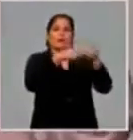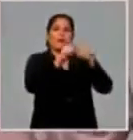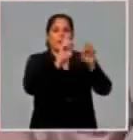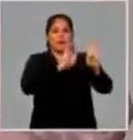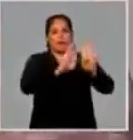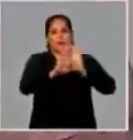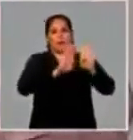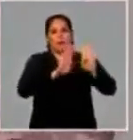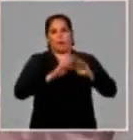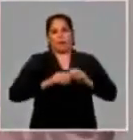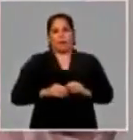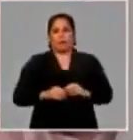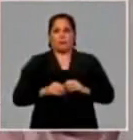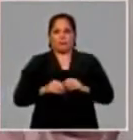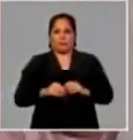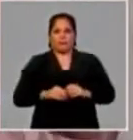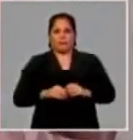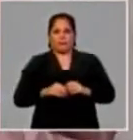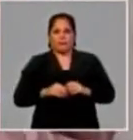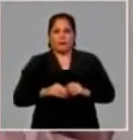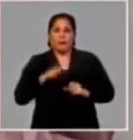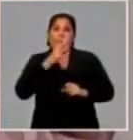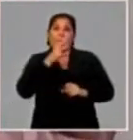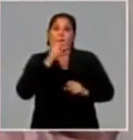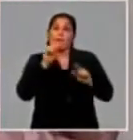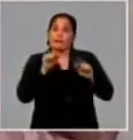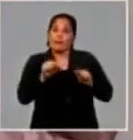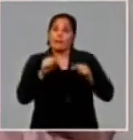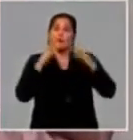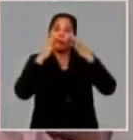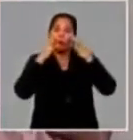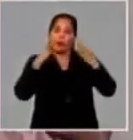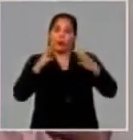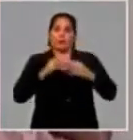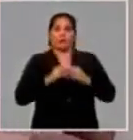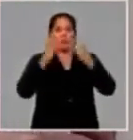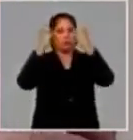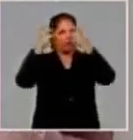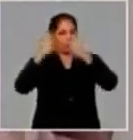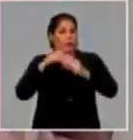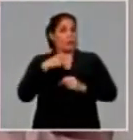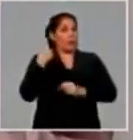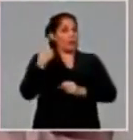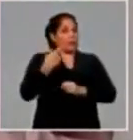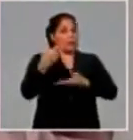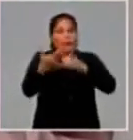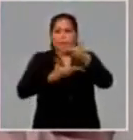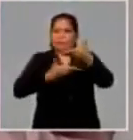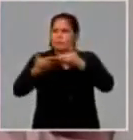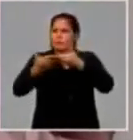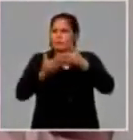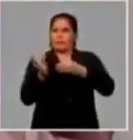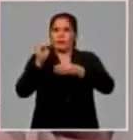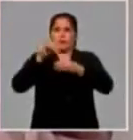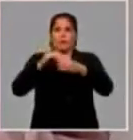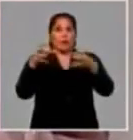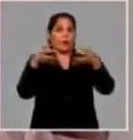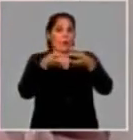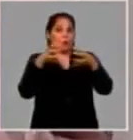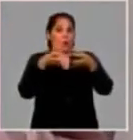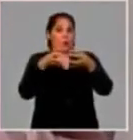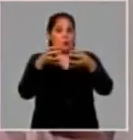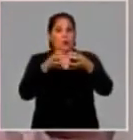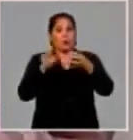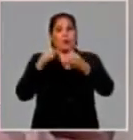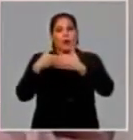nuestro país. Yo creo que esto sería un buen resultado de toda la gestión integral del grupo de la higiene